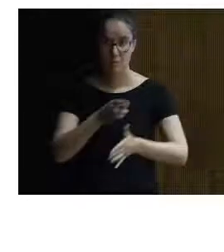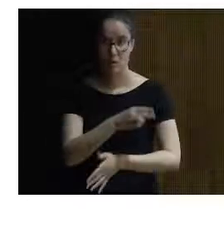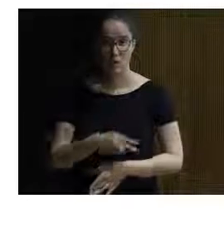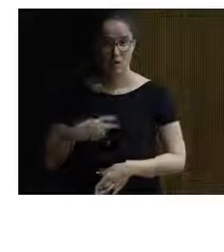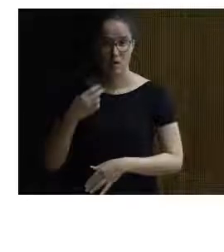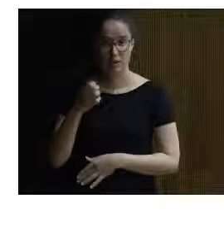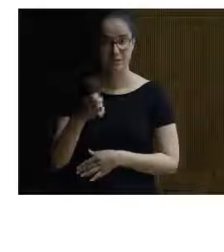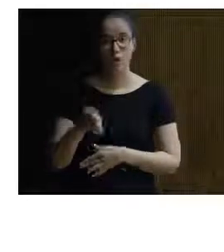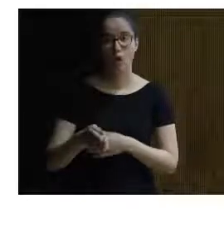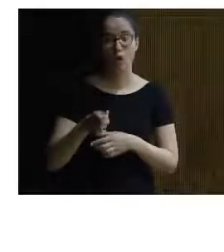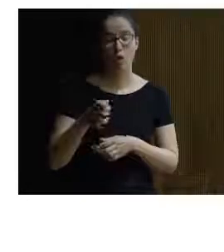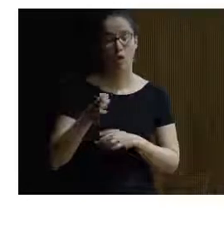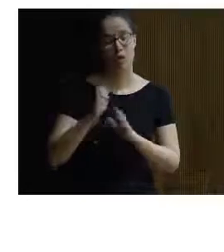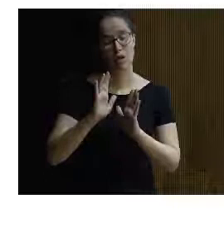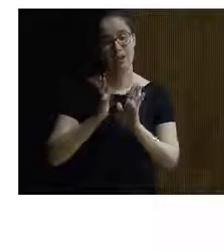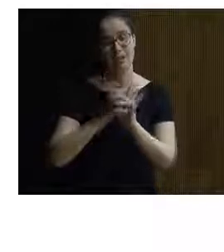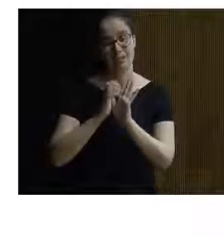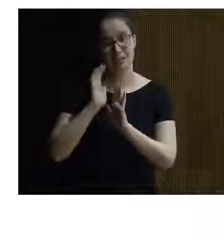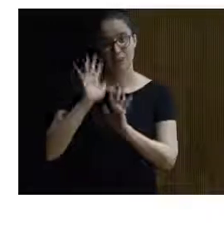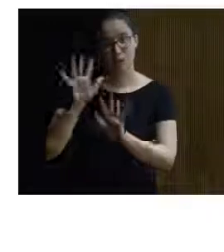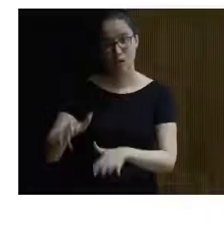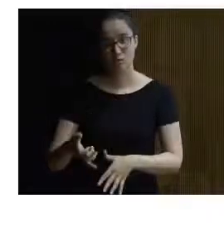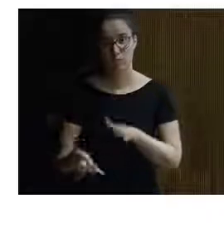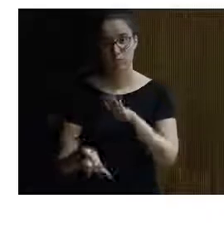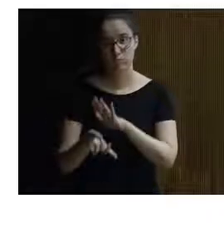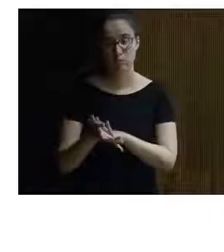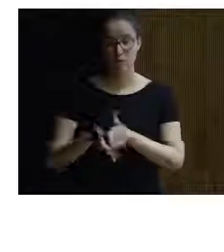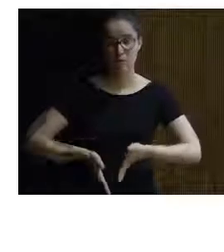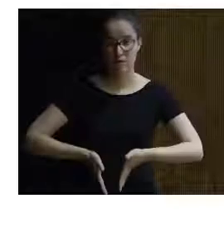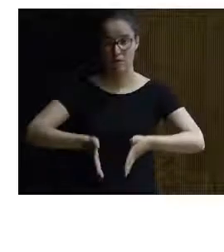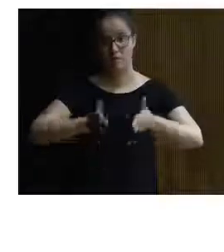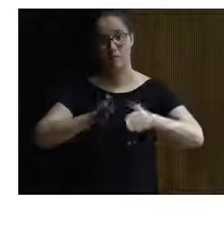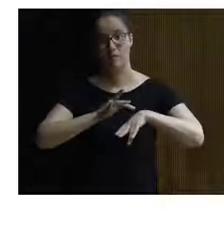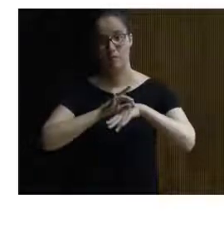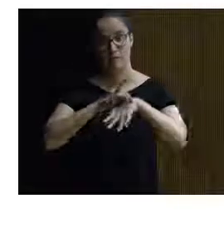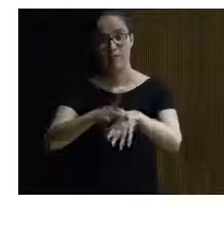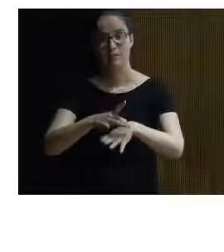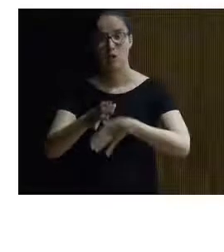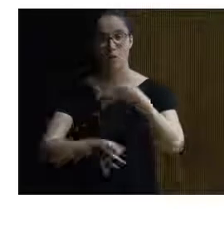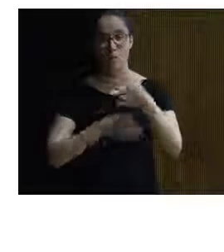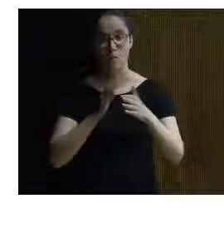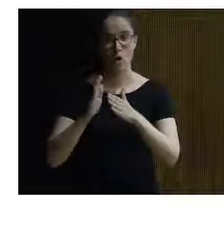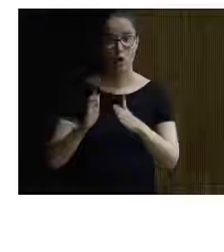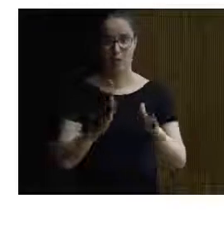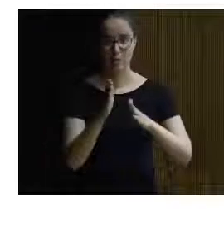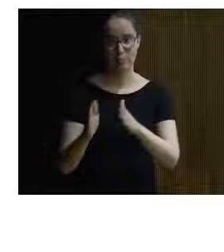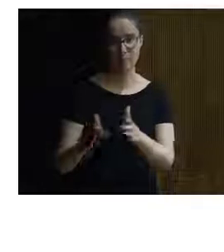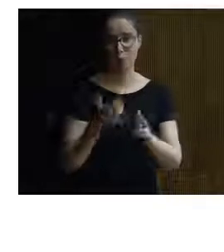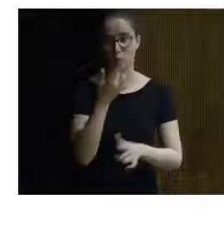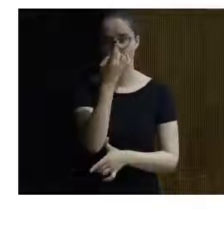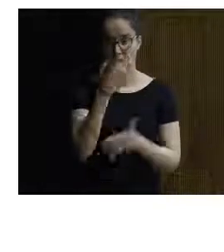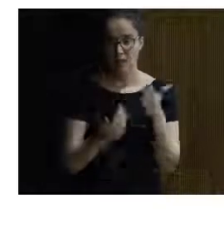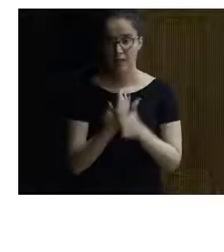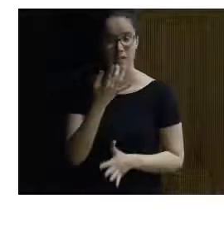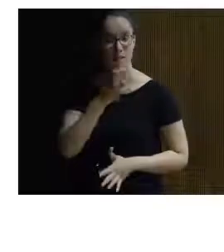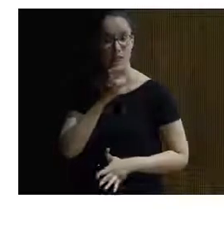Castilla y León, donde se ha organizado un itinerario de Camino de Santiago, se ha organizado por etapas, marcando en cada etapa la